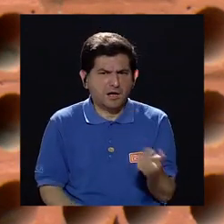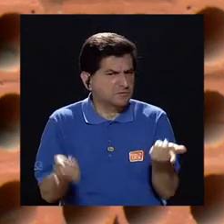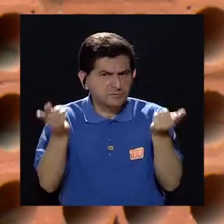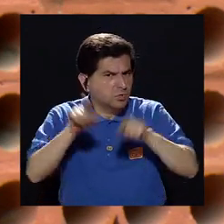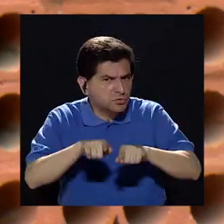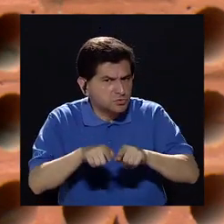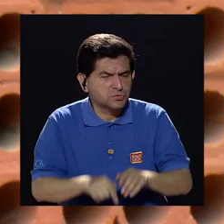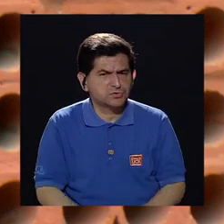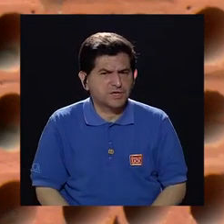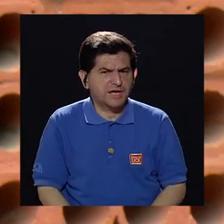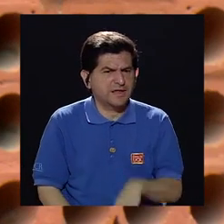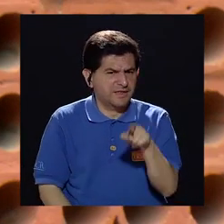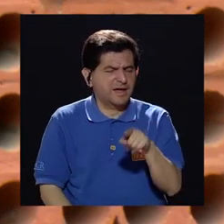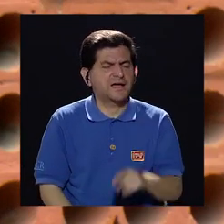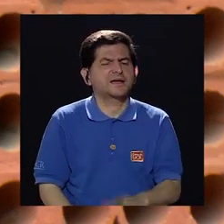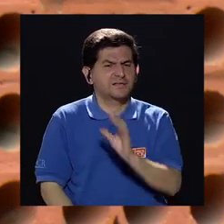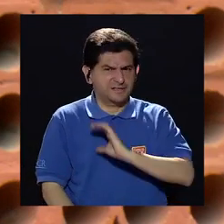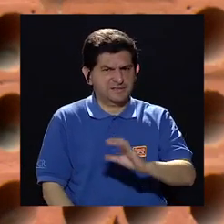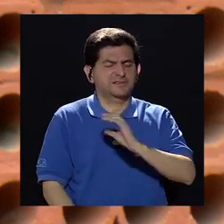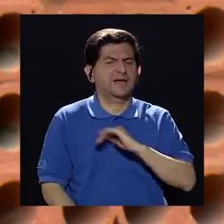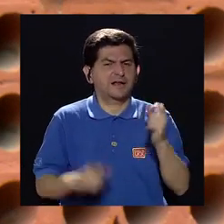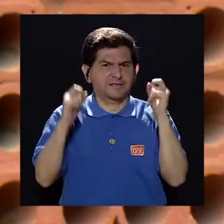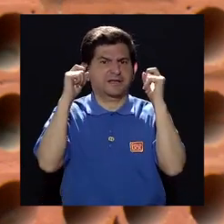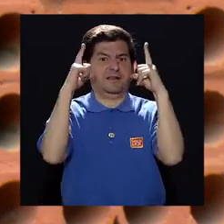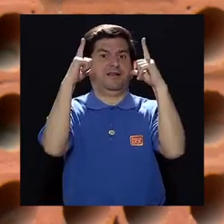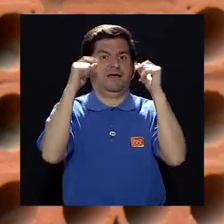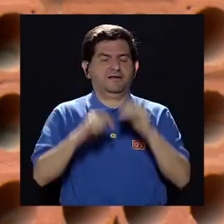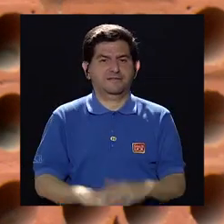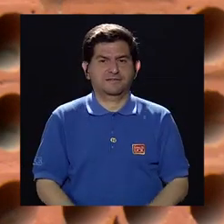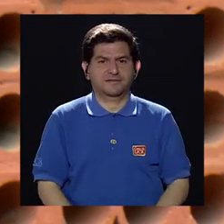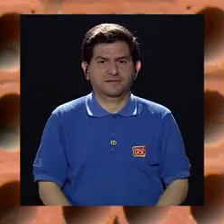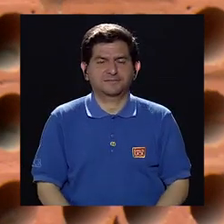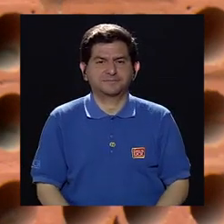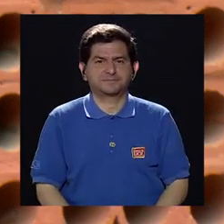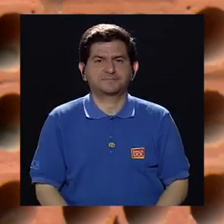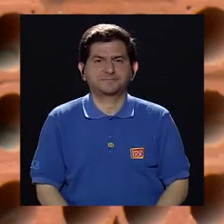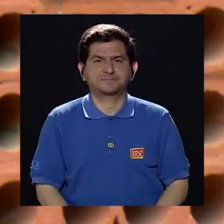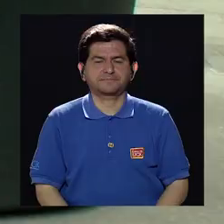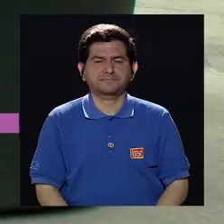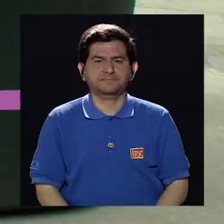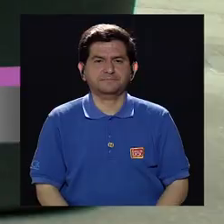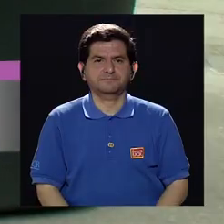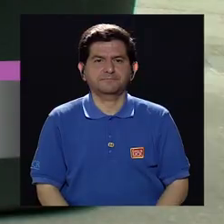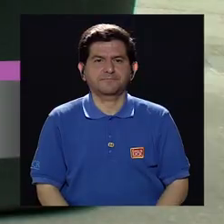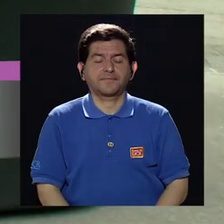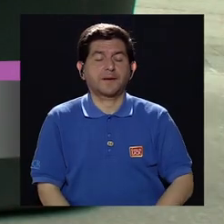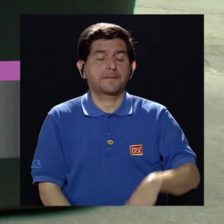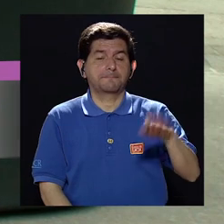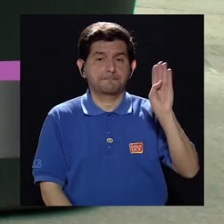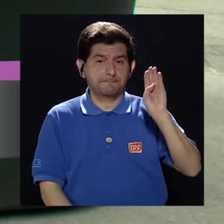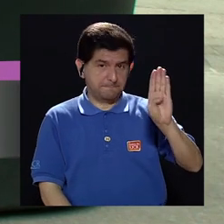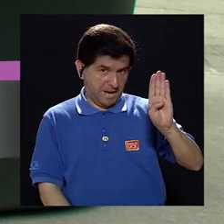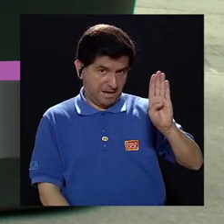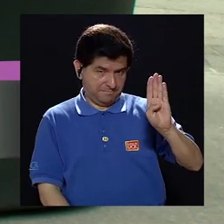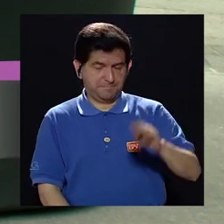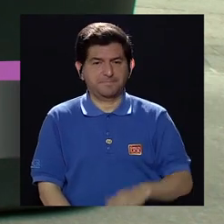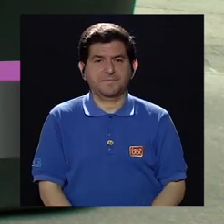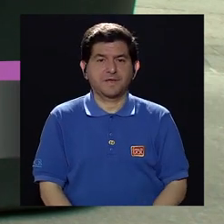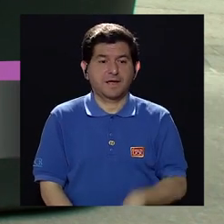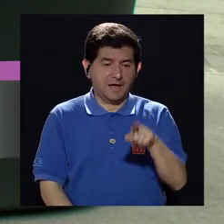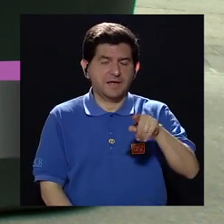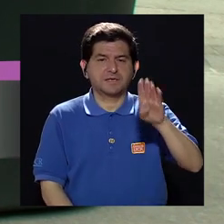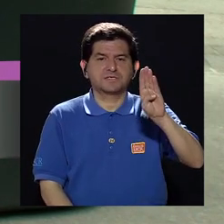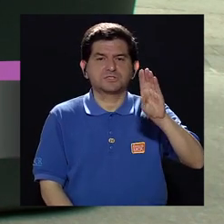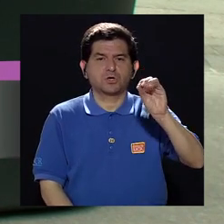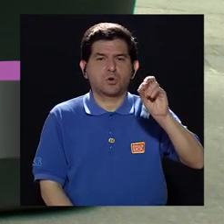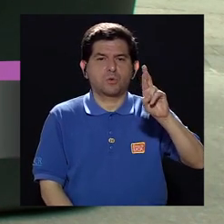lo es, es un signo de alerta, sería asimétrica, correcto. La B nos indica